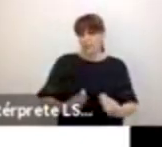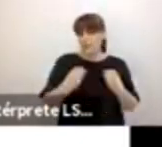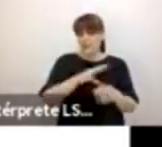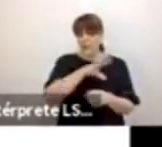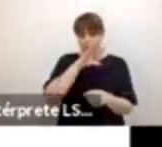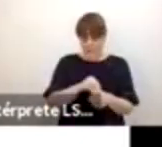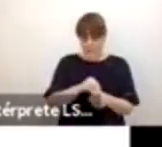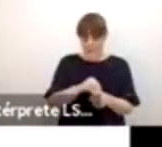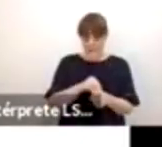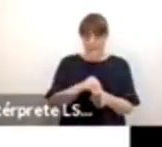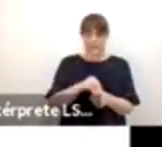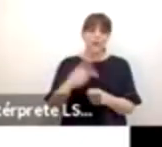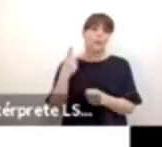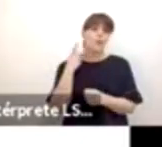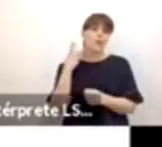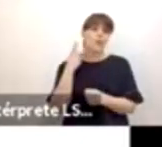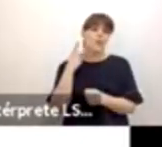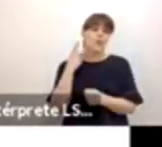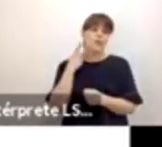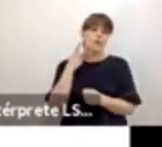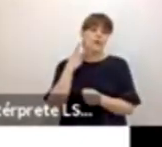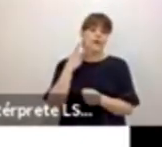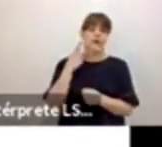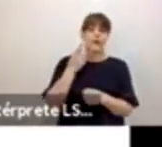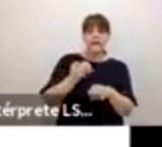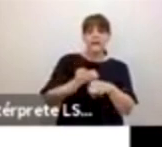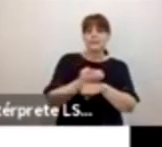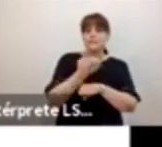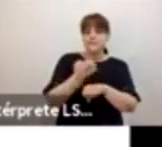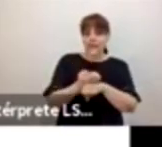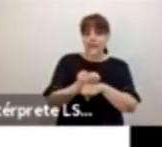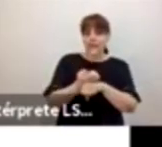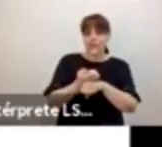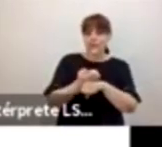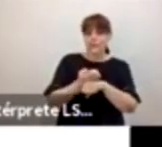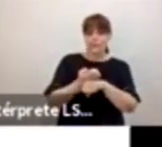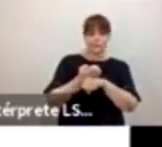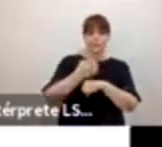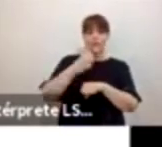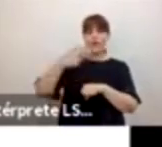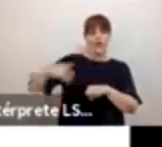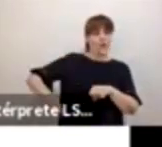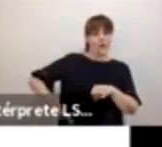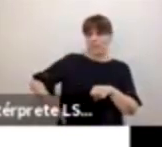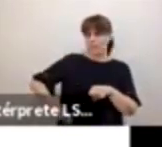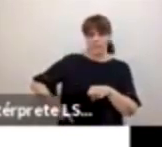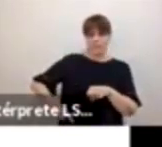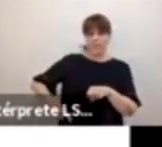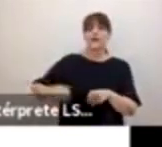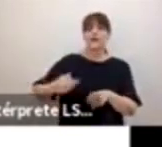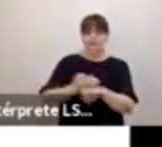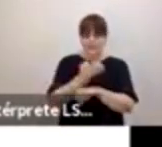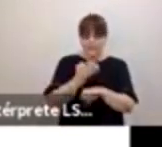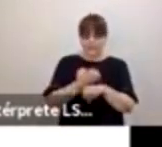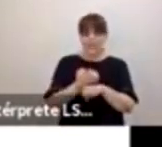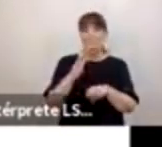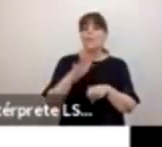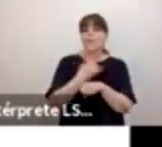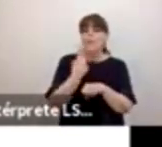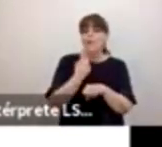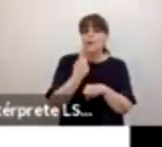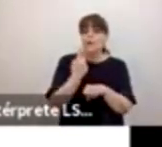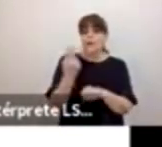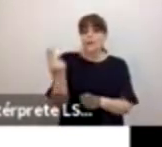Estado, que no políticas de gobierno, son políticas de Estado justamente porque requieren no solamente